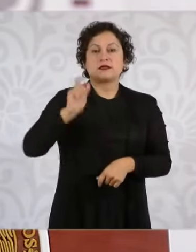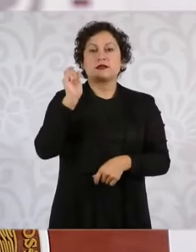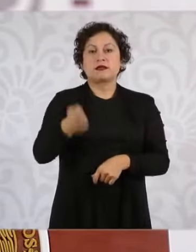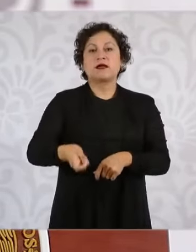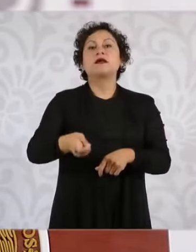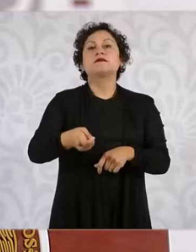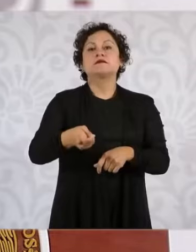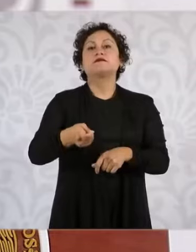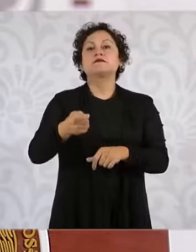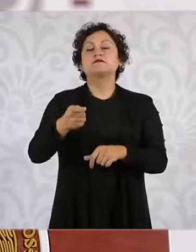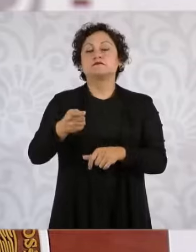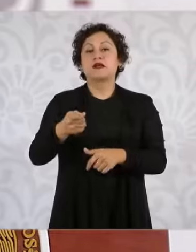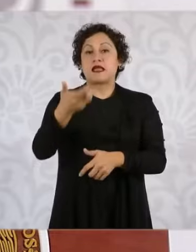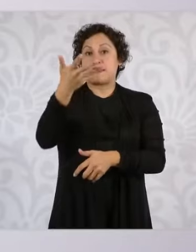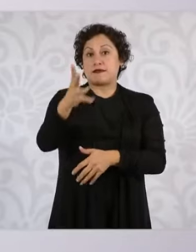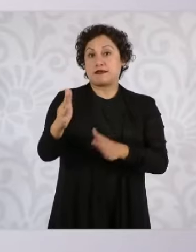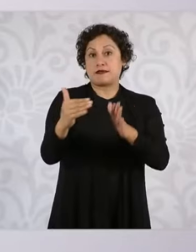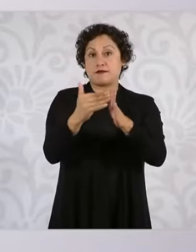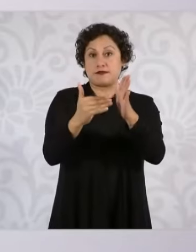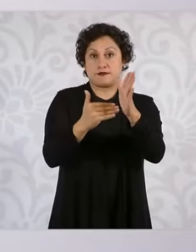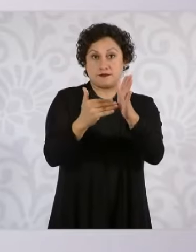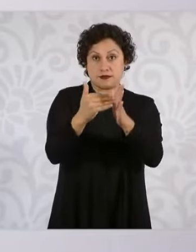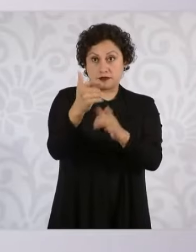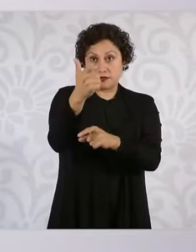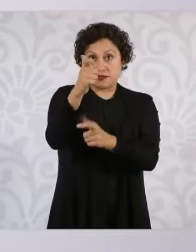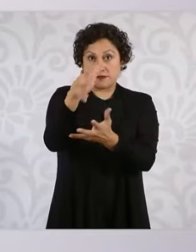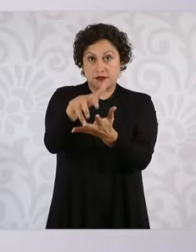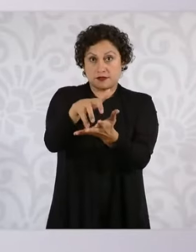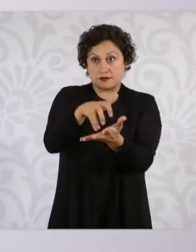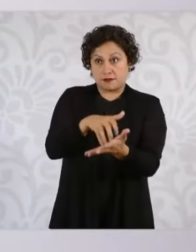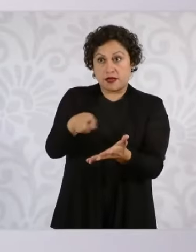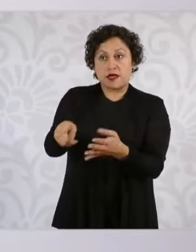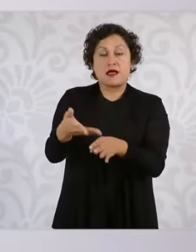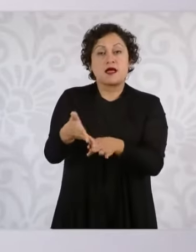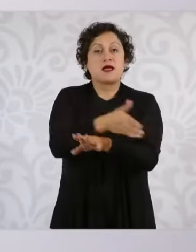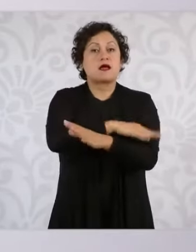10 mil millones de pesos de los contratos que se tenían.